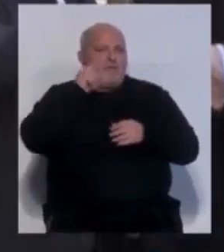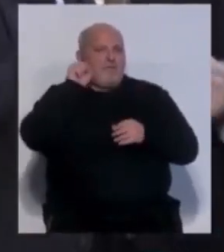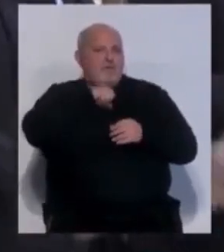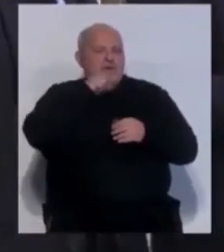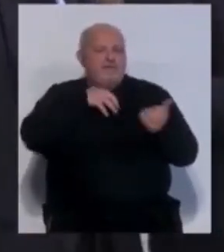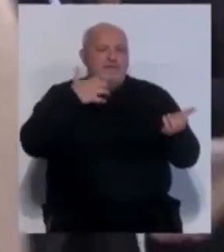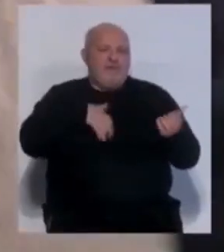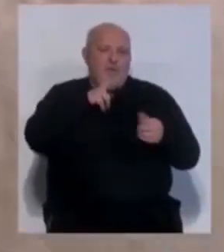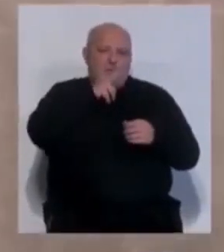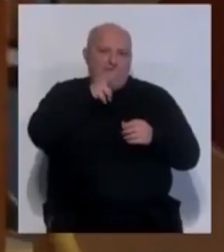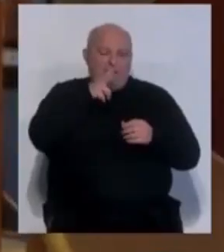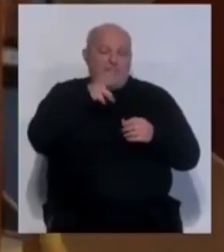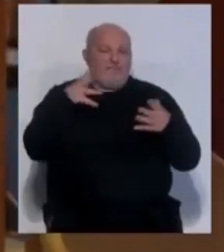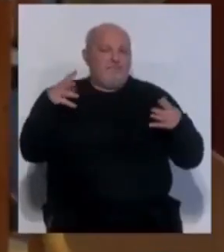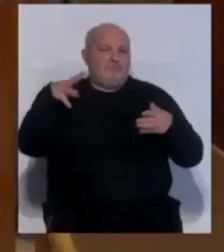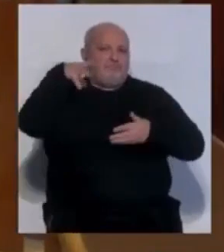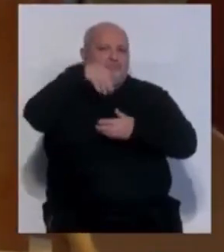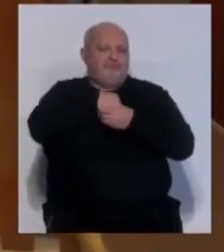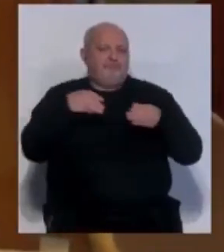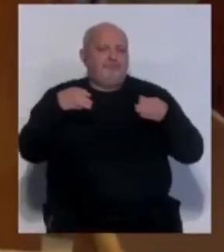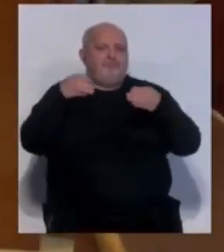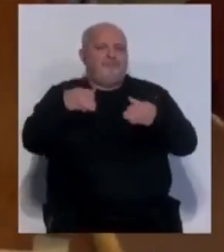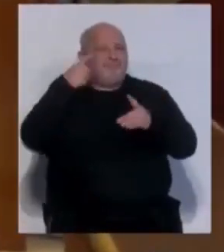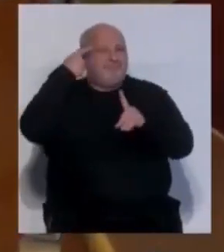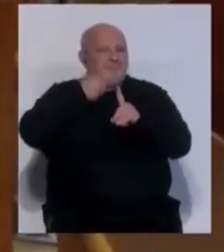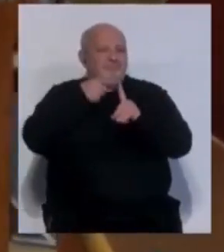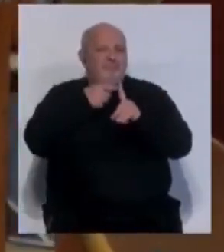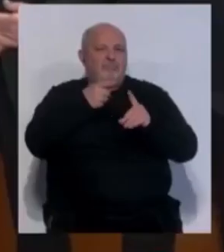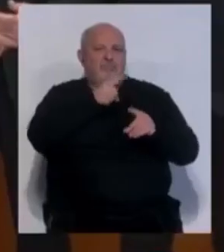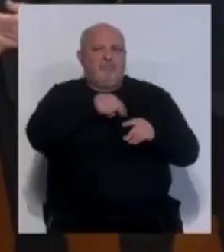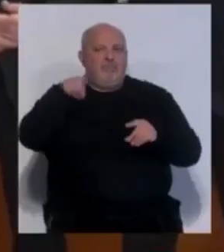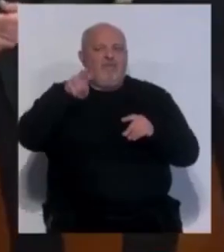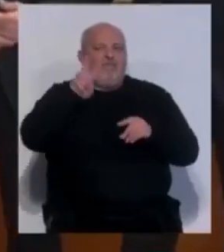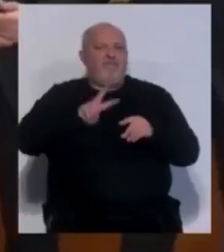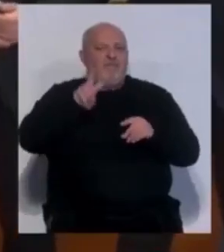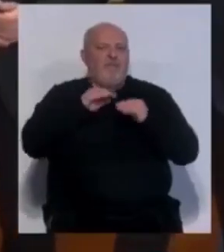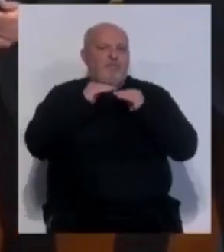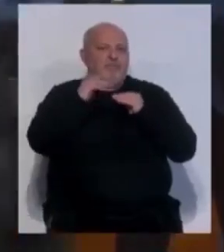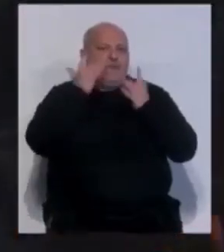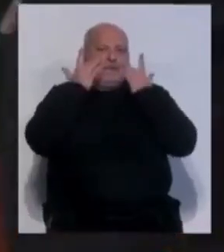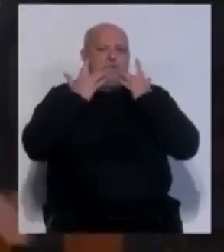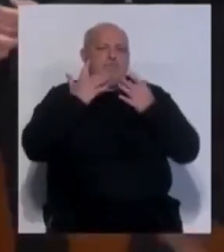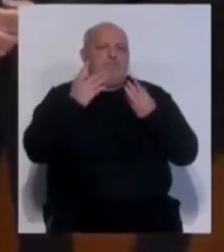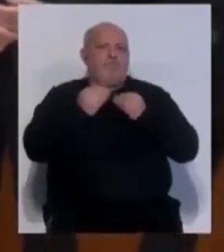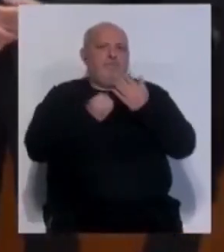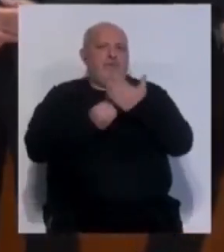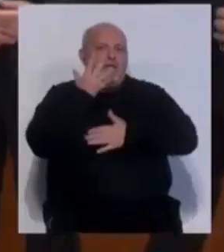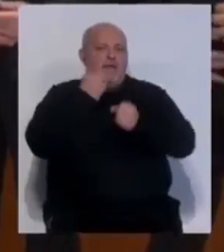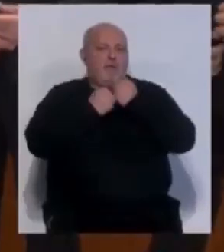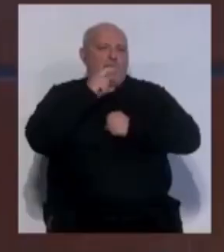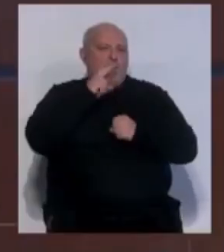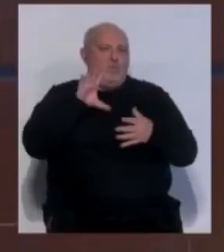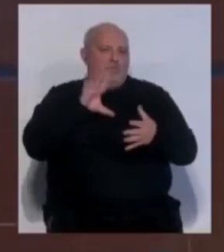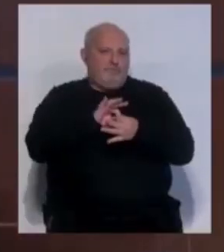Motril, Sevilla y Huelva, que se han unido a esta iniciativa que persigue unos puertos verdes y sostenibles impulsores de la economía